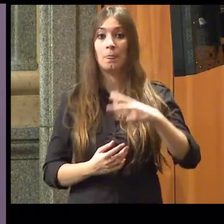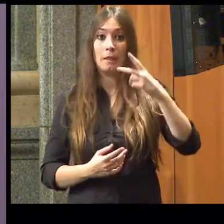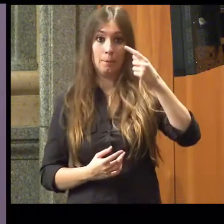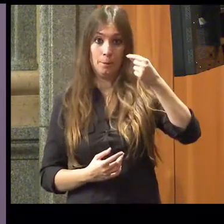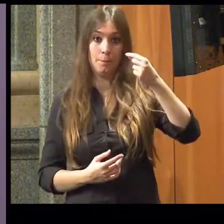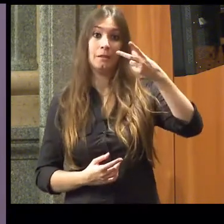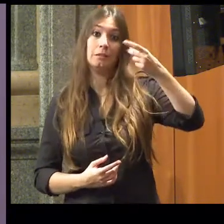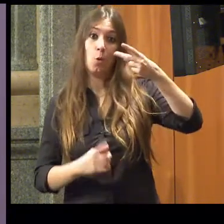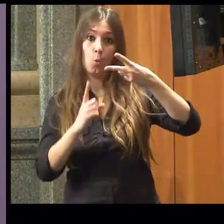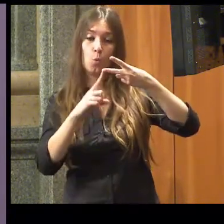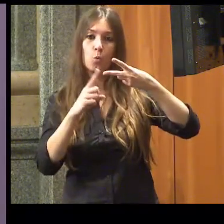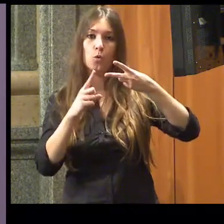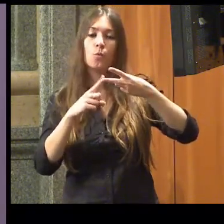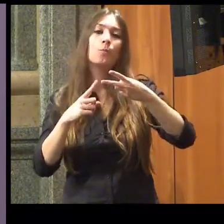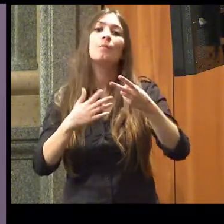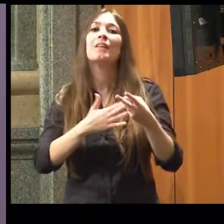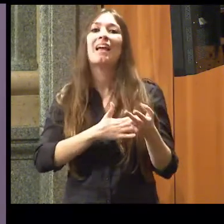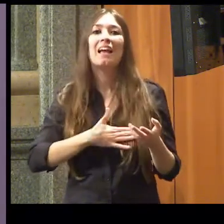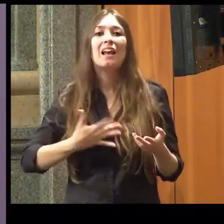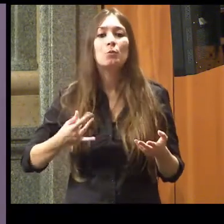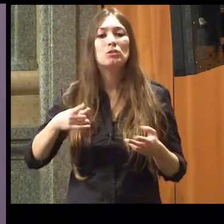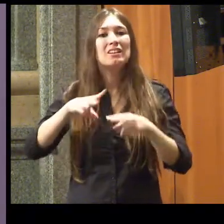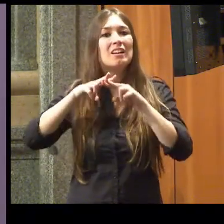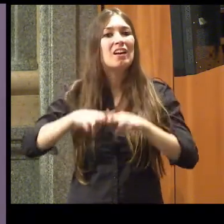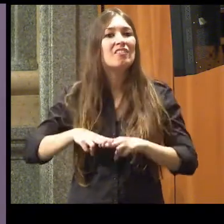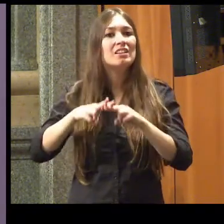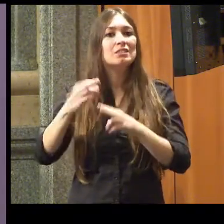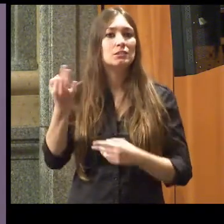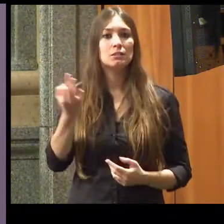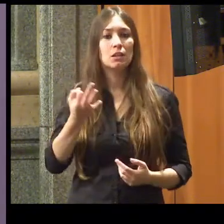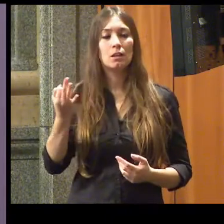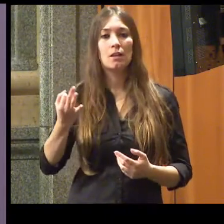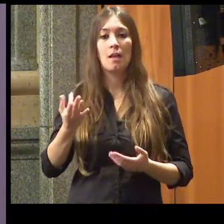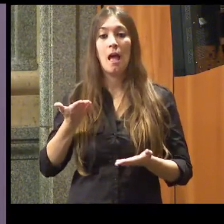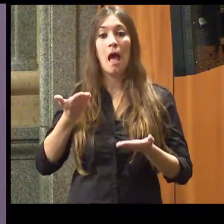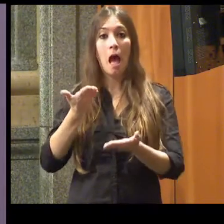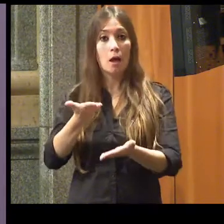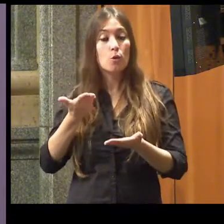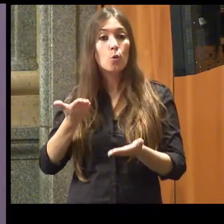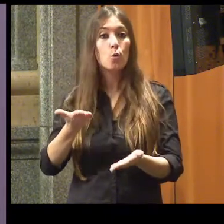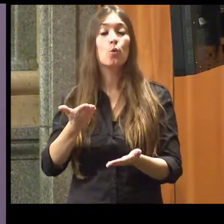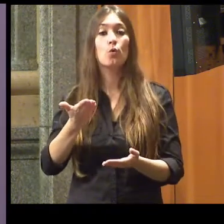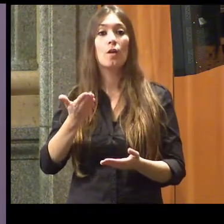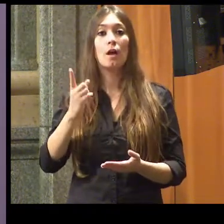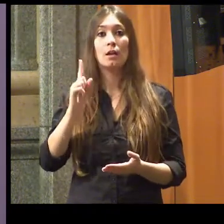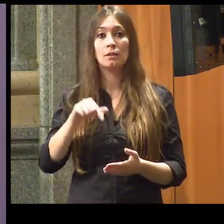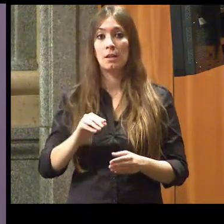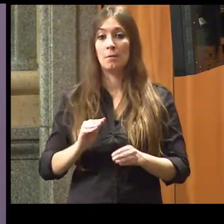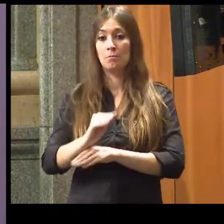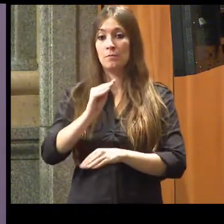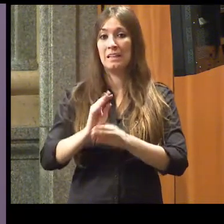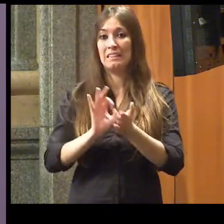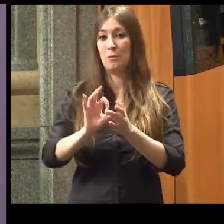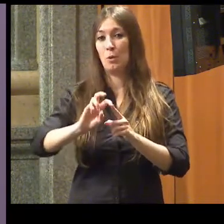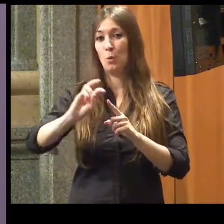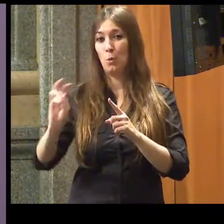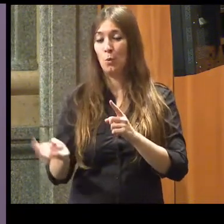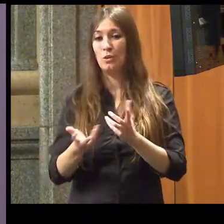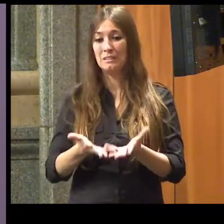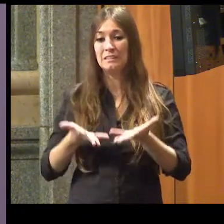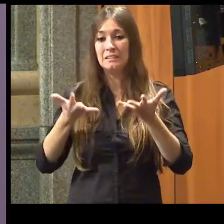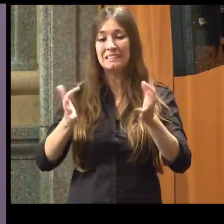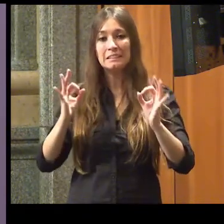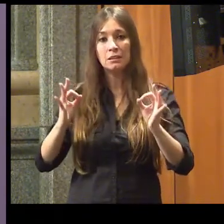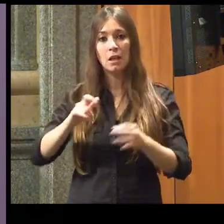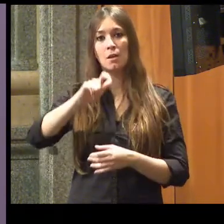se revisen las ayudas y prestaciones dirigidas a